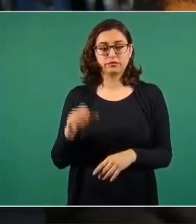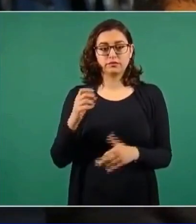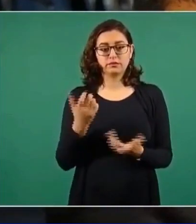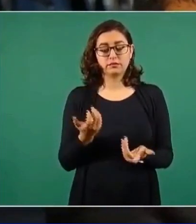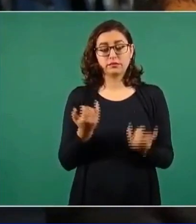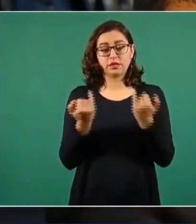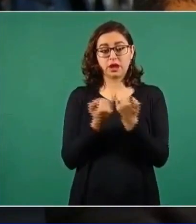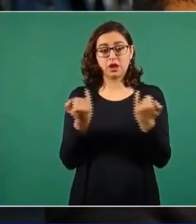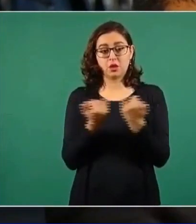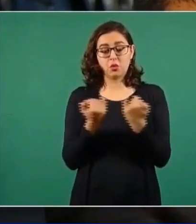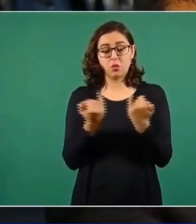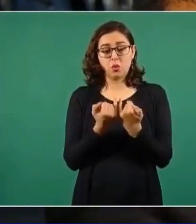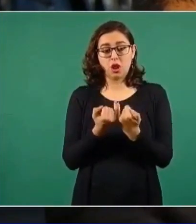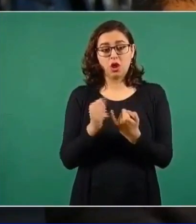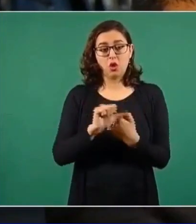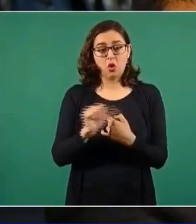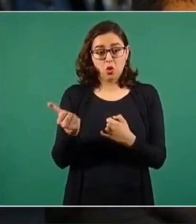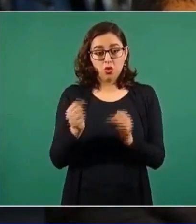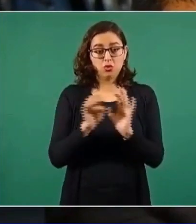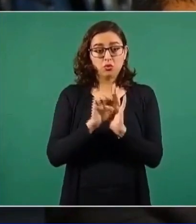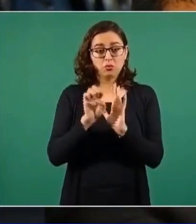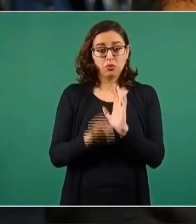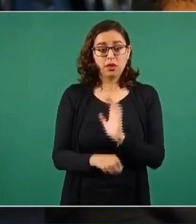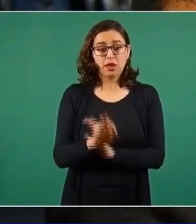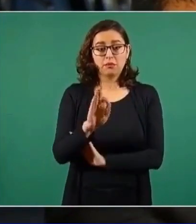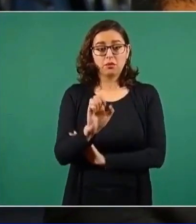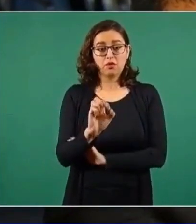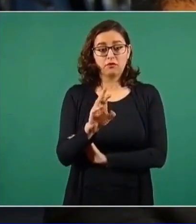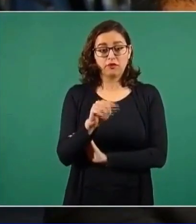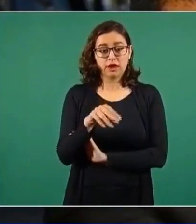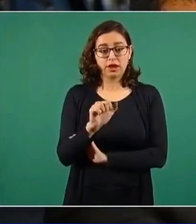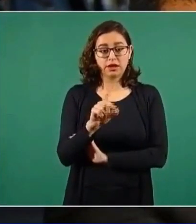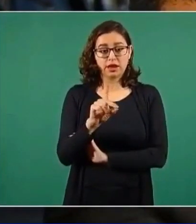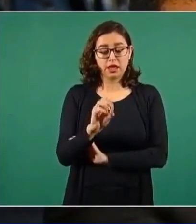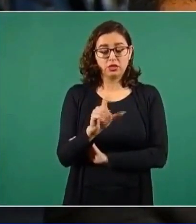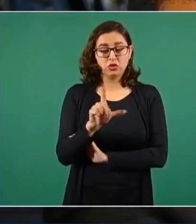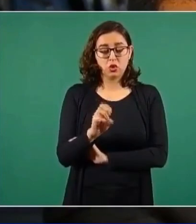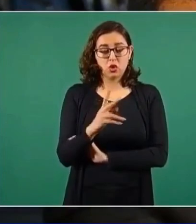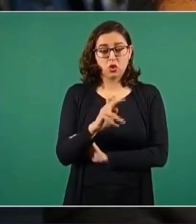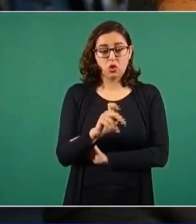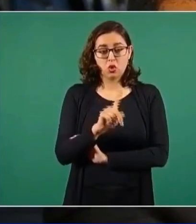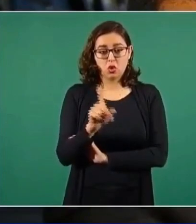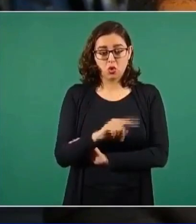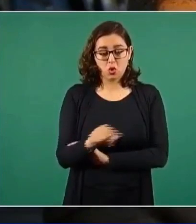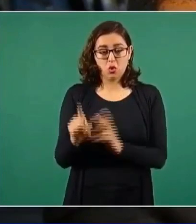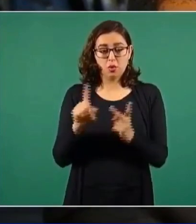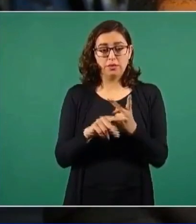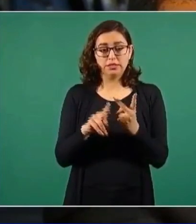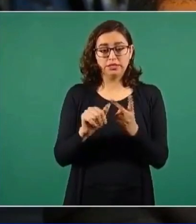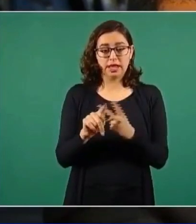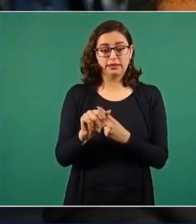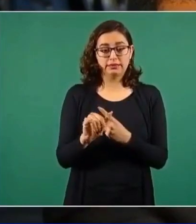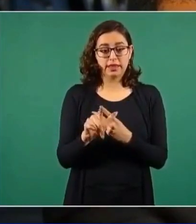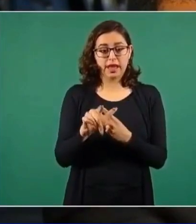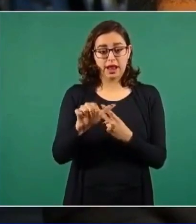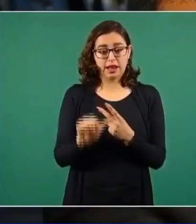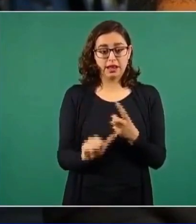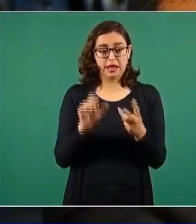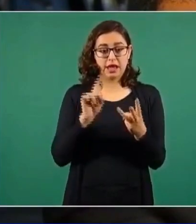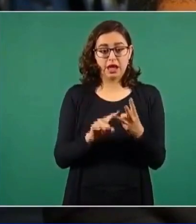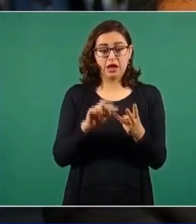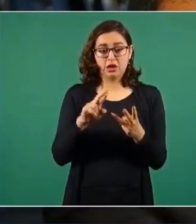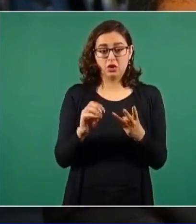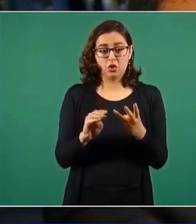son, por ejemplo, Fernando López, en Nogales, Natalia López, en Puerto Peñasco, Roberto